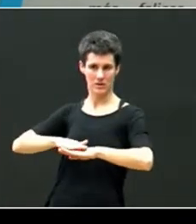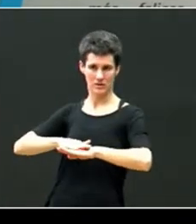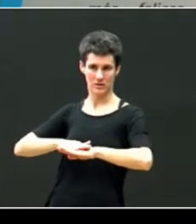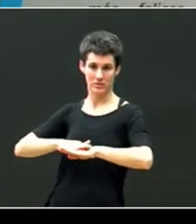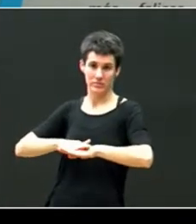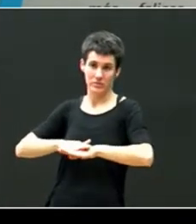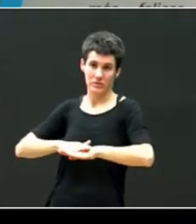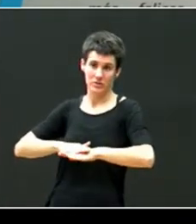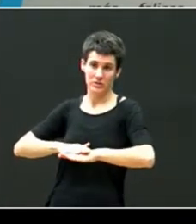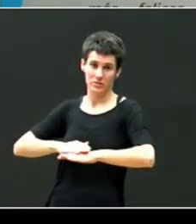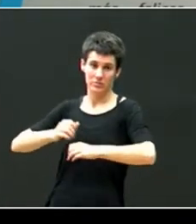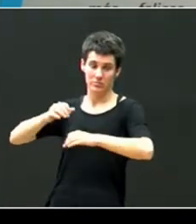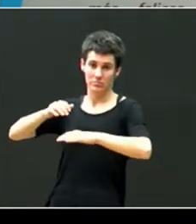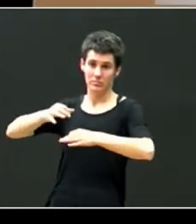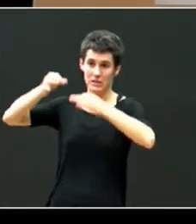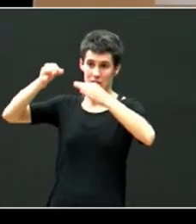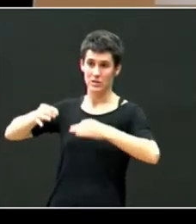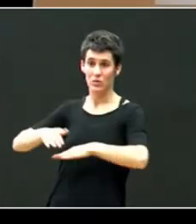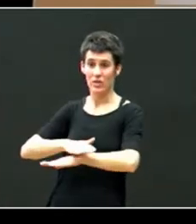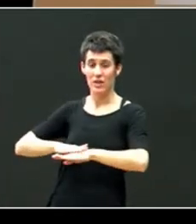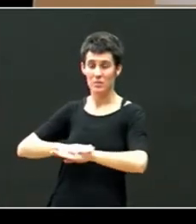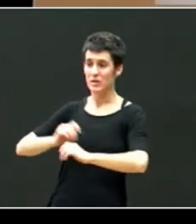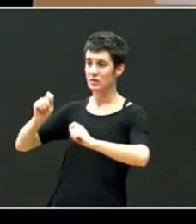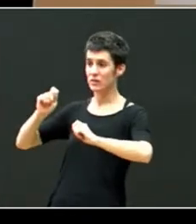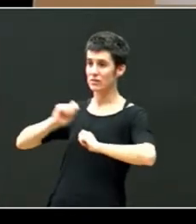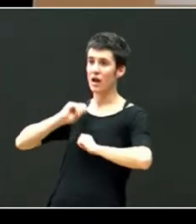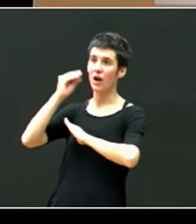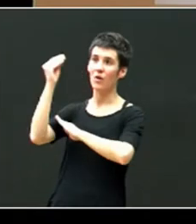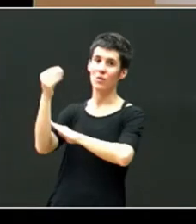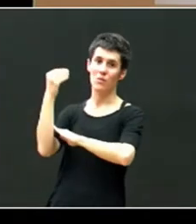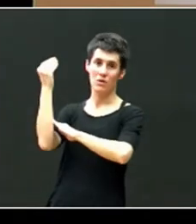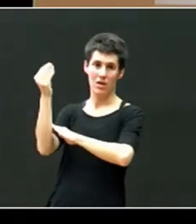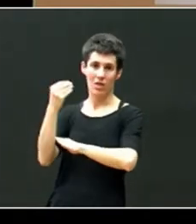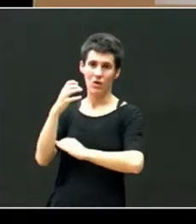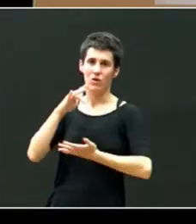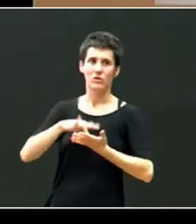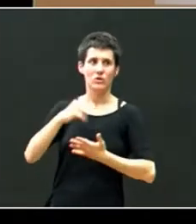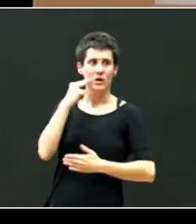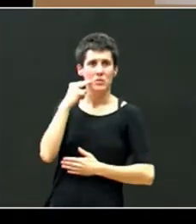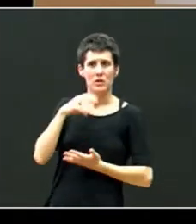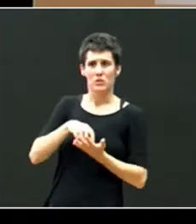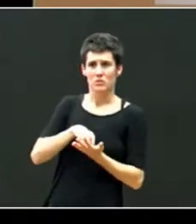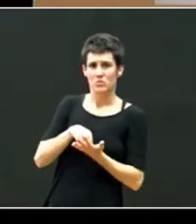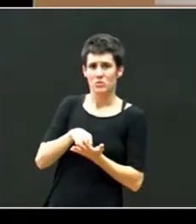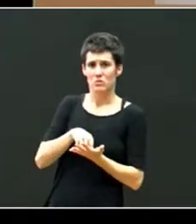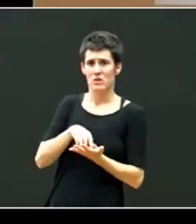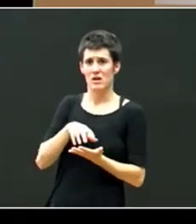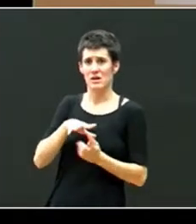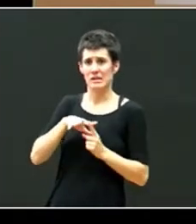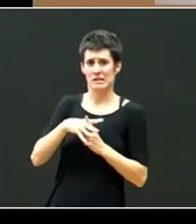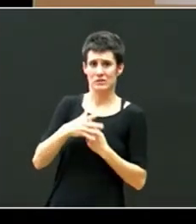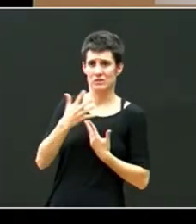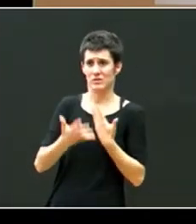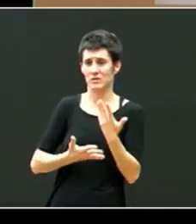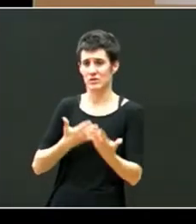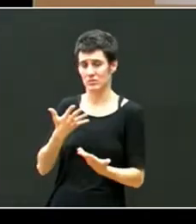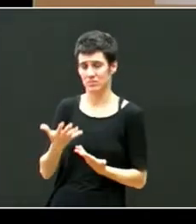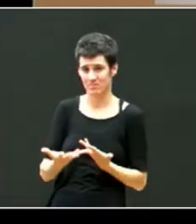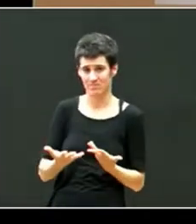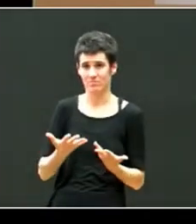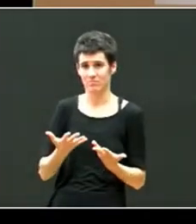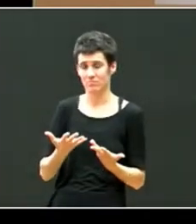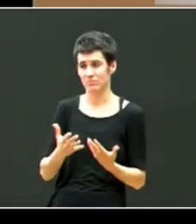esa seguridad de base te la proporciona un cuidador cuando en caso de miedo amenaza dudas temores dicho menor puede retomar